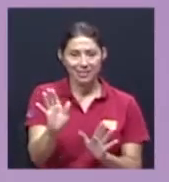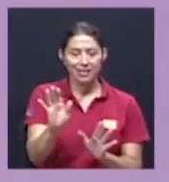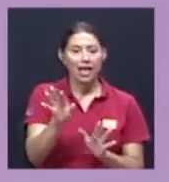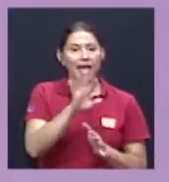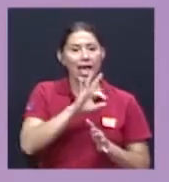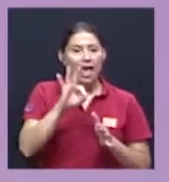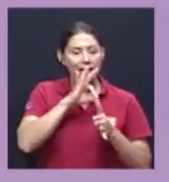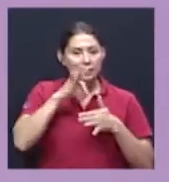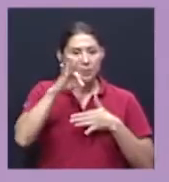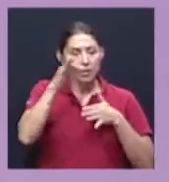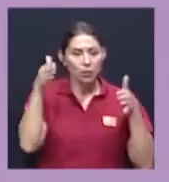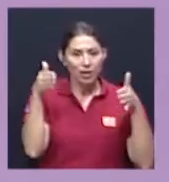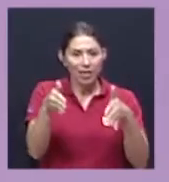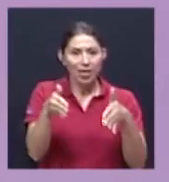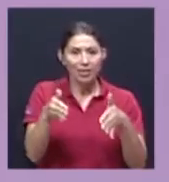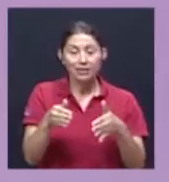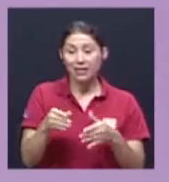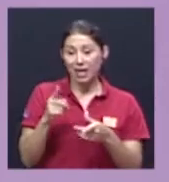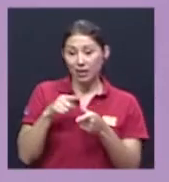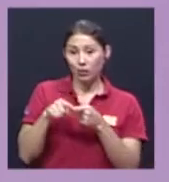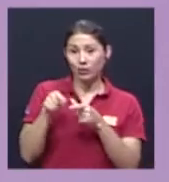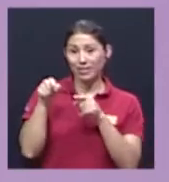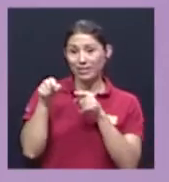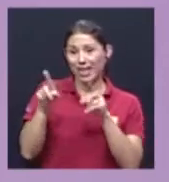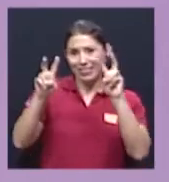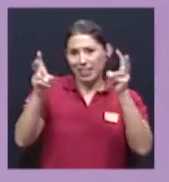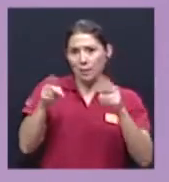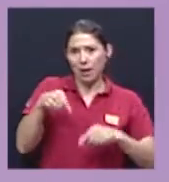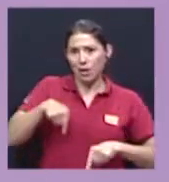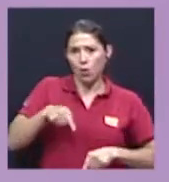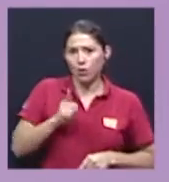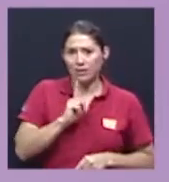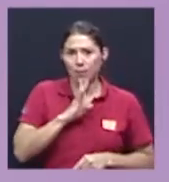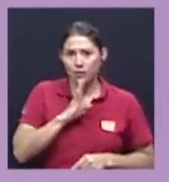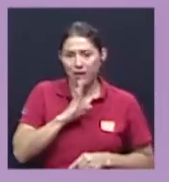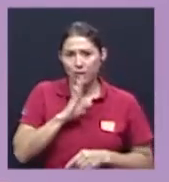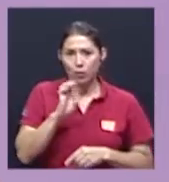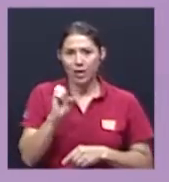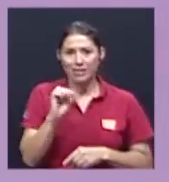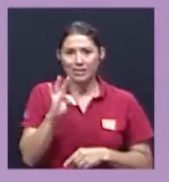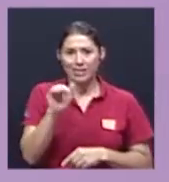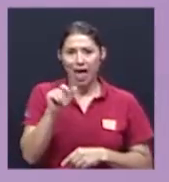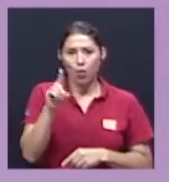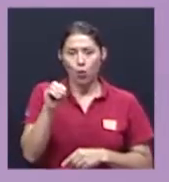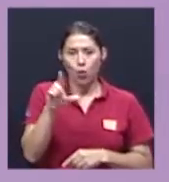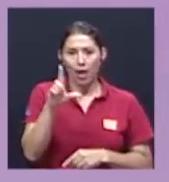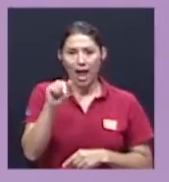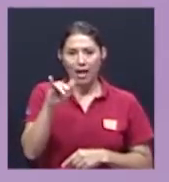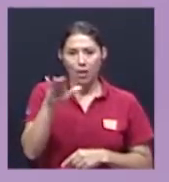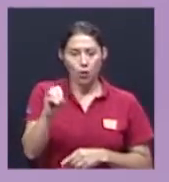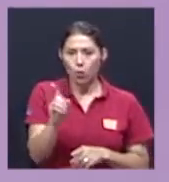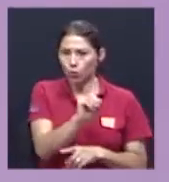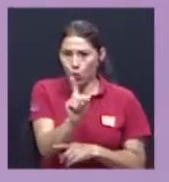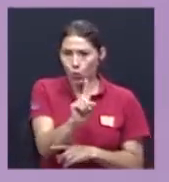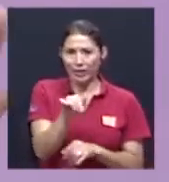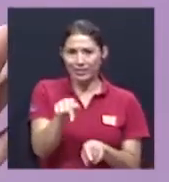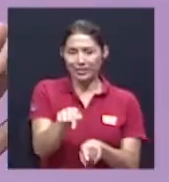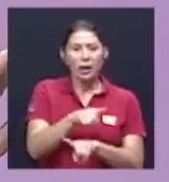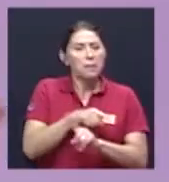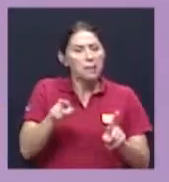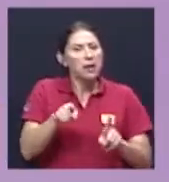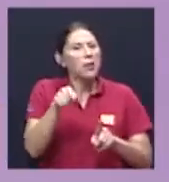aunque no es el tema específicamente el que estamos tratando hoy es precisamente la relación de